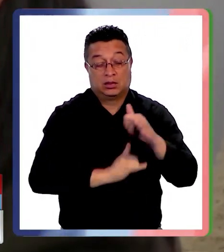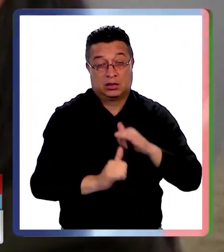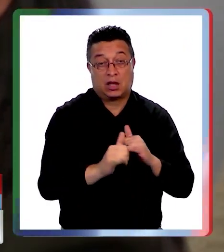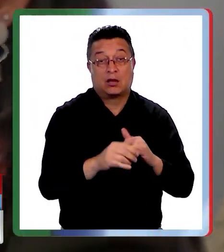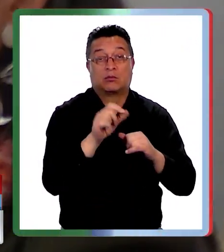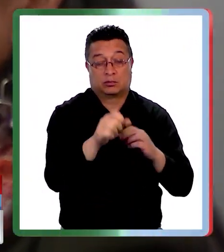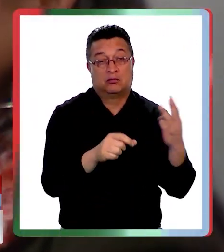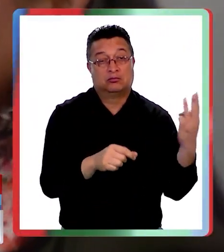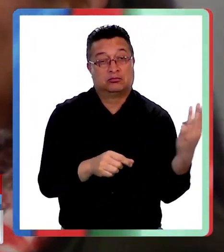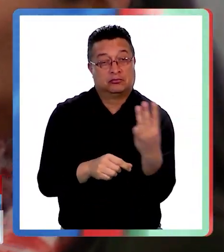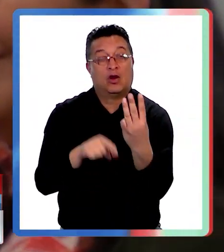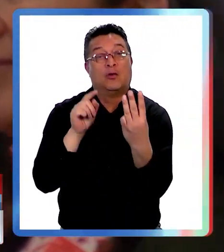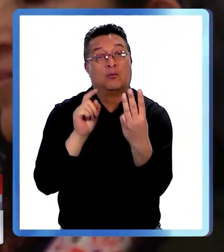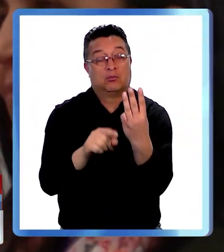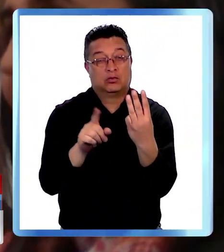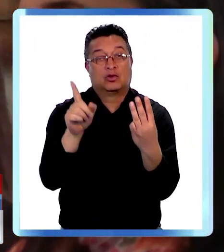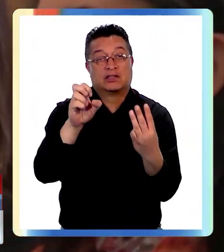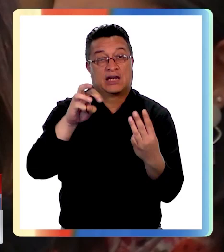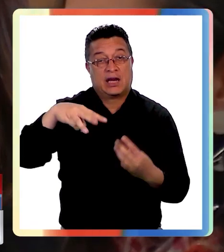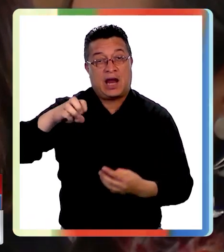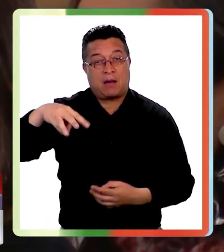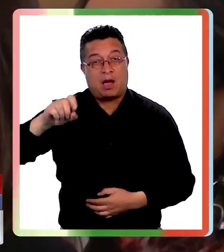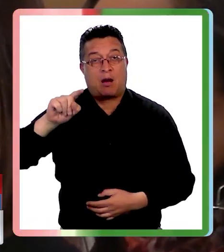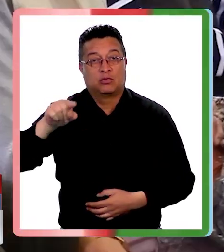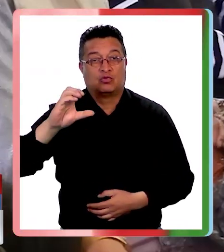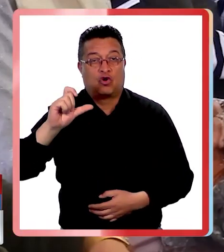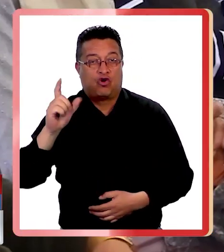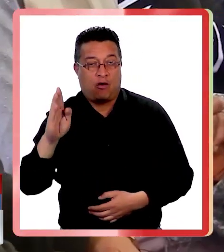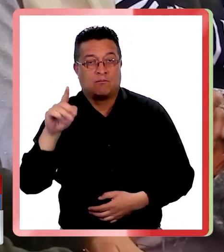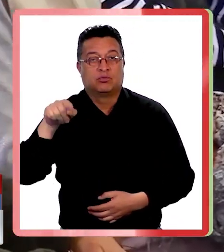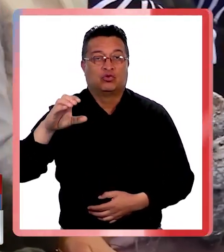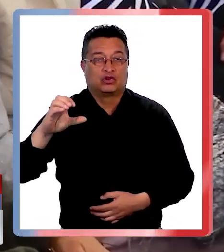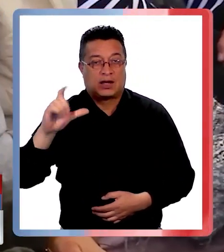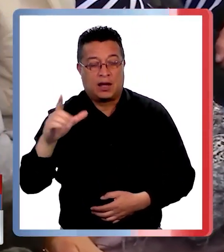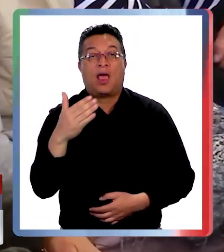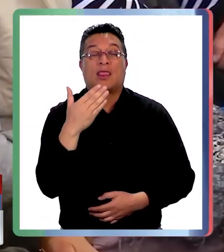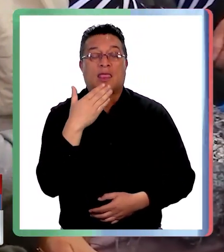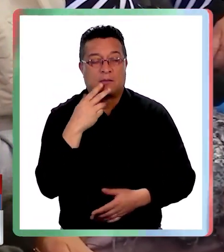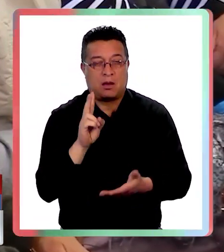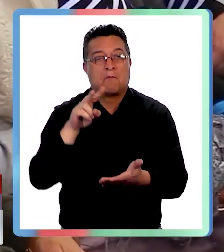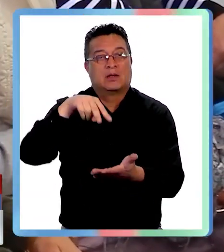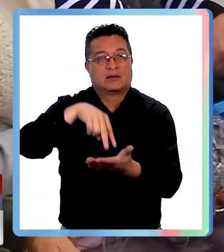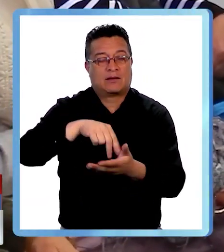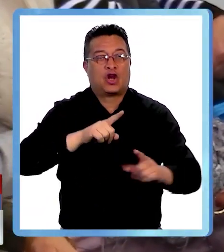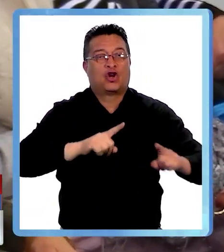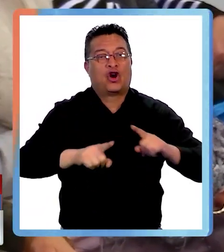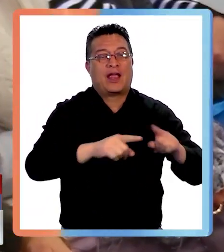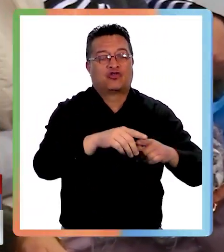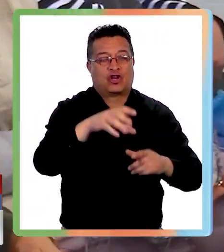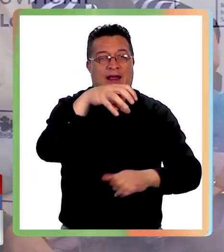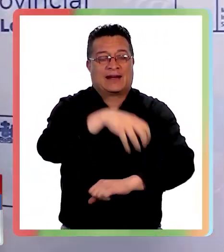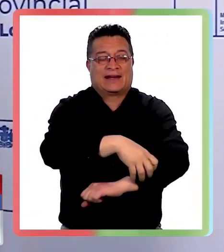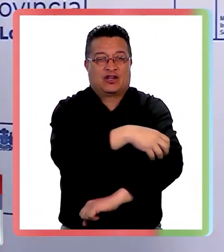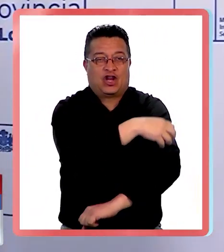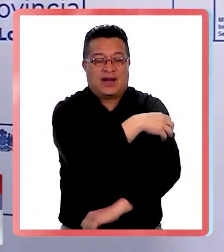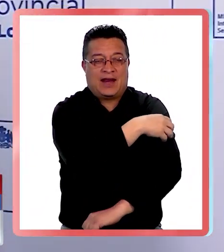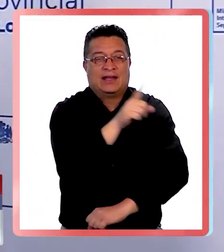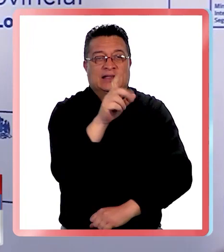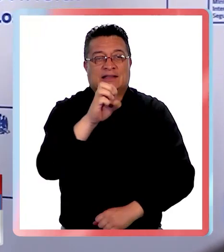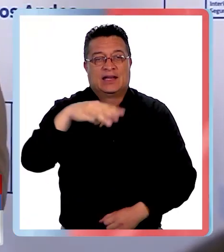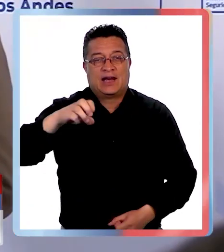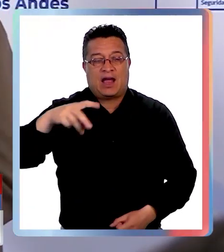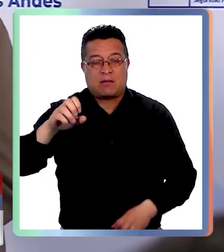forma online, a través del sitio web www.cenama.gov.cl, como presencialmente en las coordinaciones regionales de Senama. Los